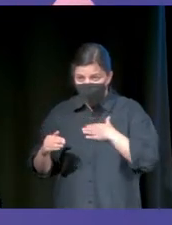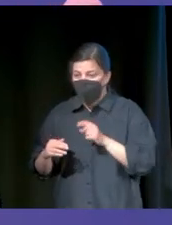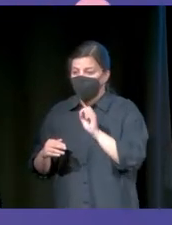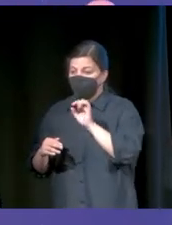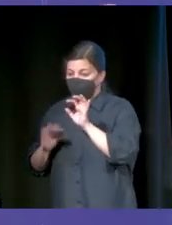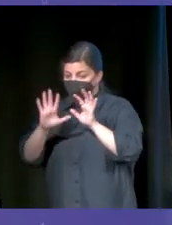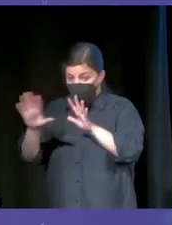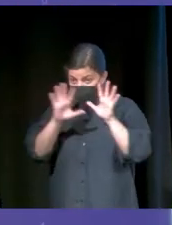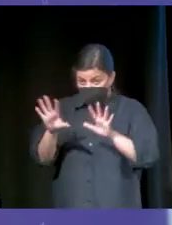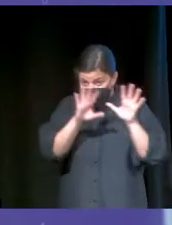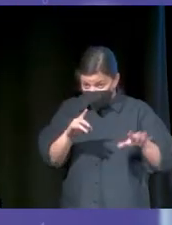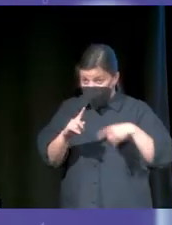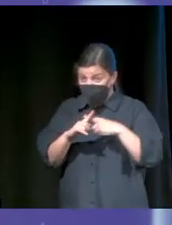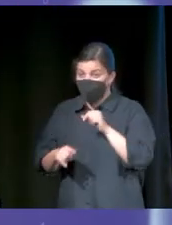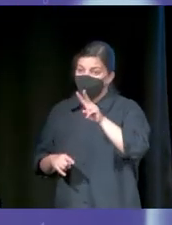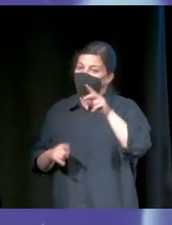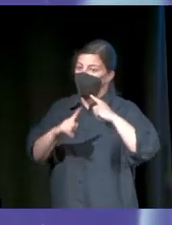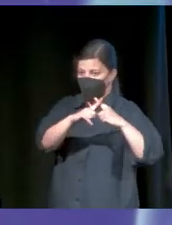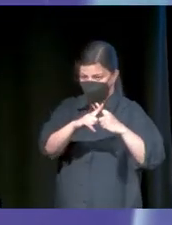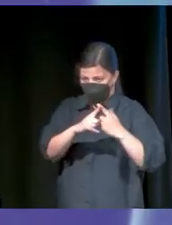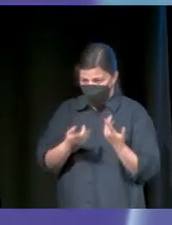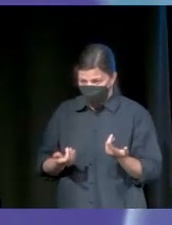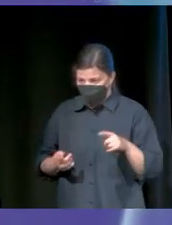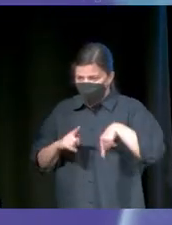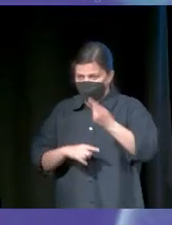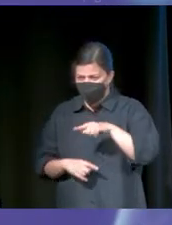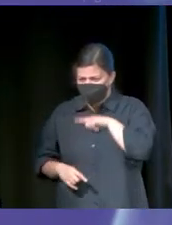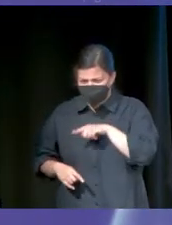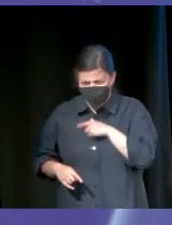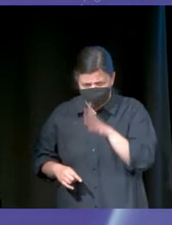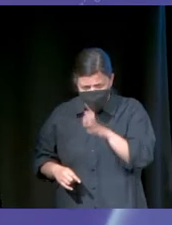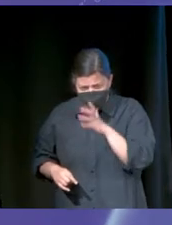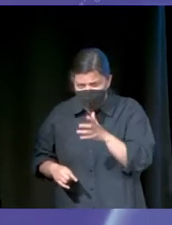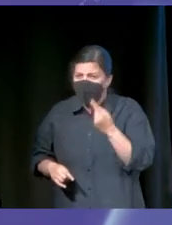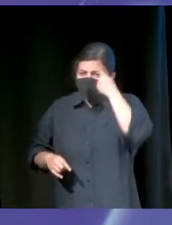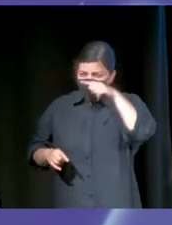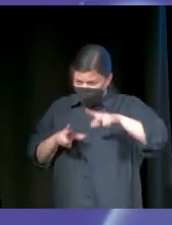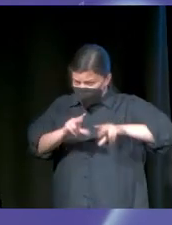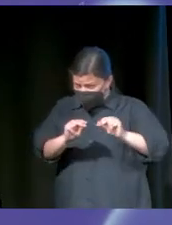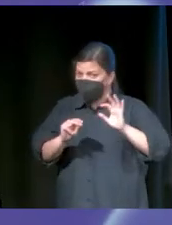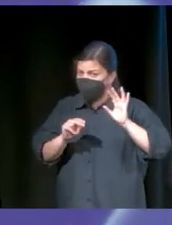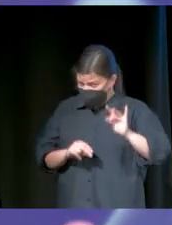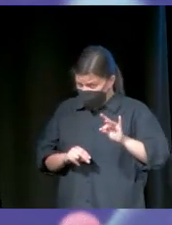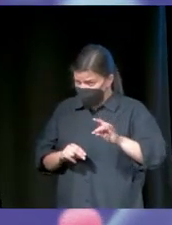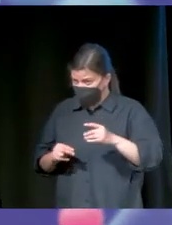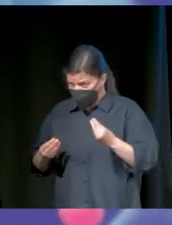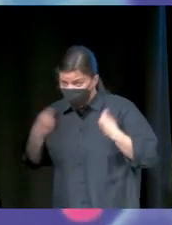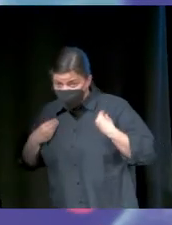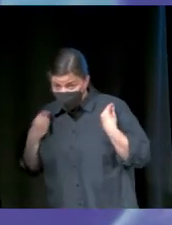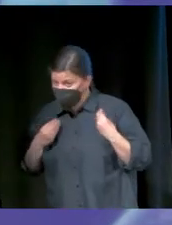10 segundos y a 2X. Y después me sentí un miserable. Dije, sé cómo acaba. Sí, lo he disfrutado. No.